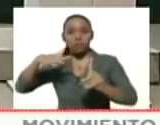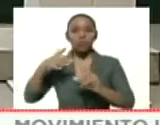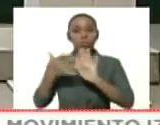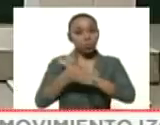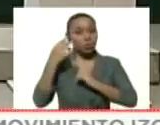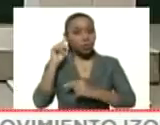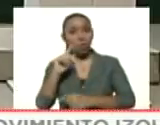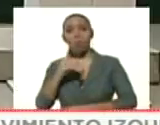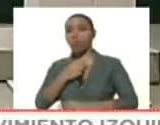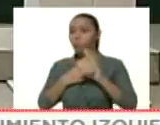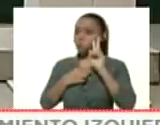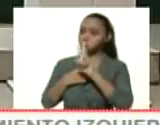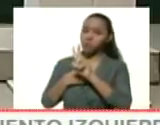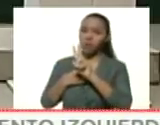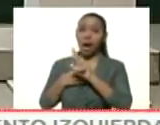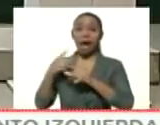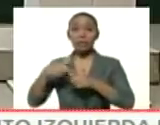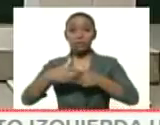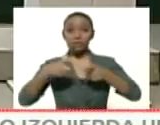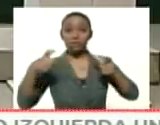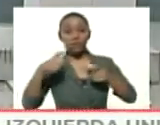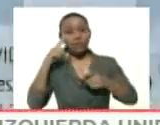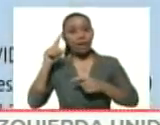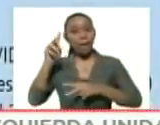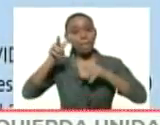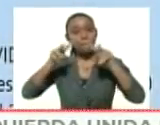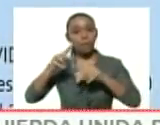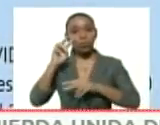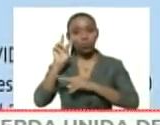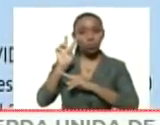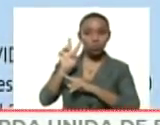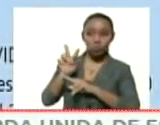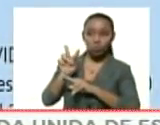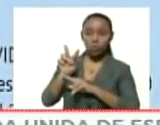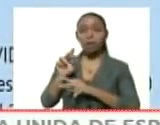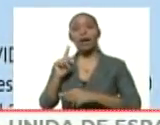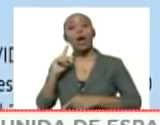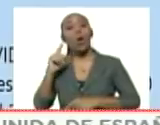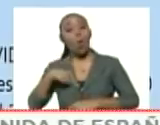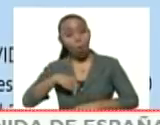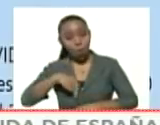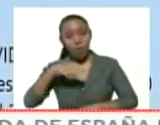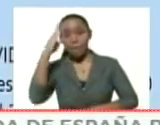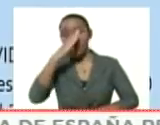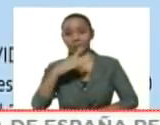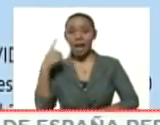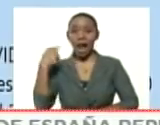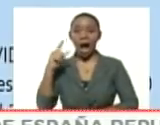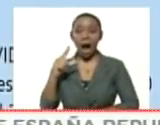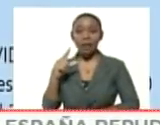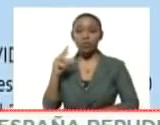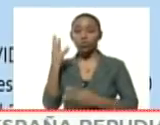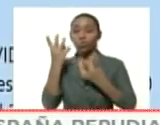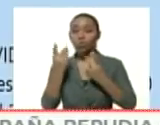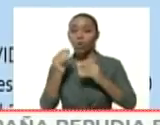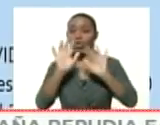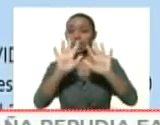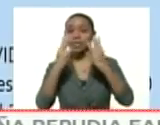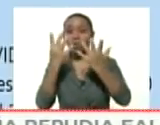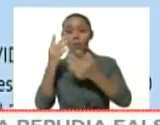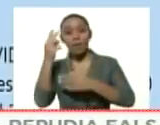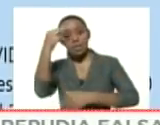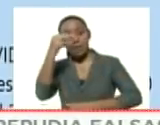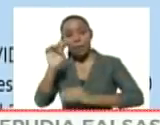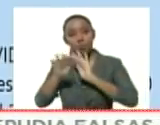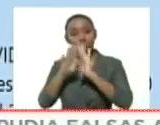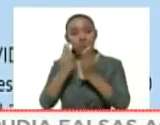como lo podemos ver en el crecimiento exponencial. Hoy Brasil ocupa el puesto 19 a nivel mundial de